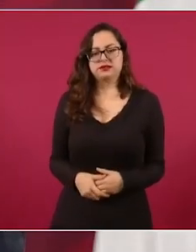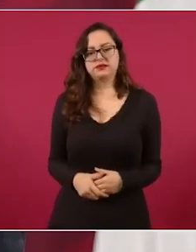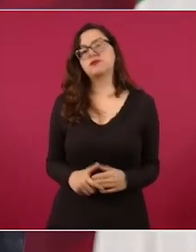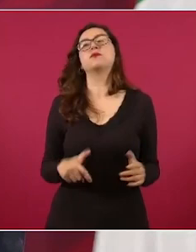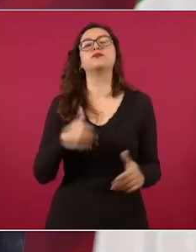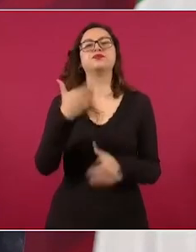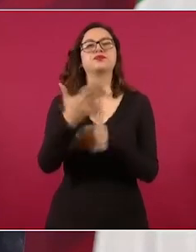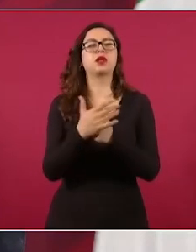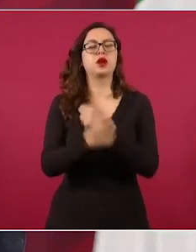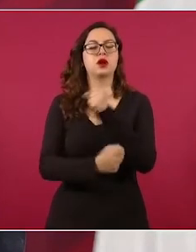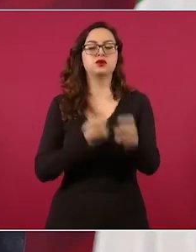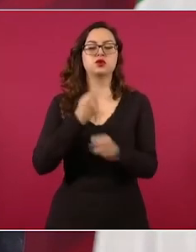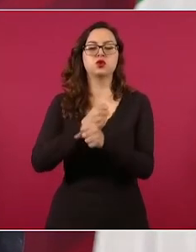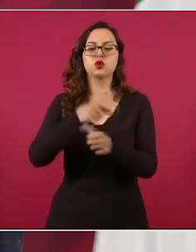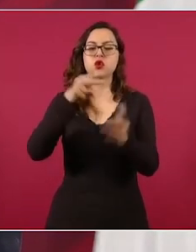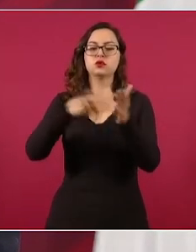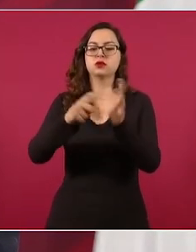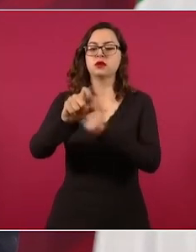septiembre del 24.